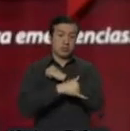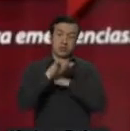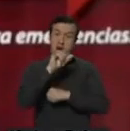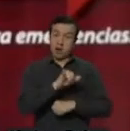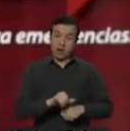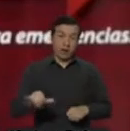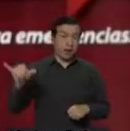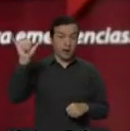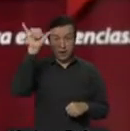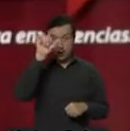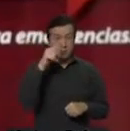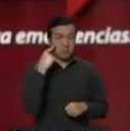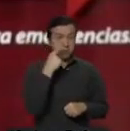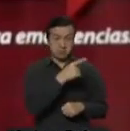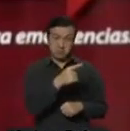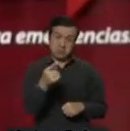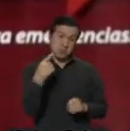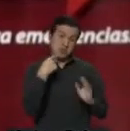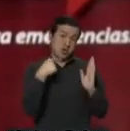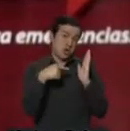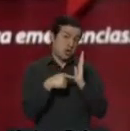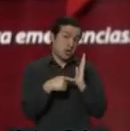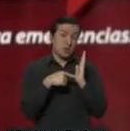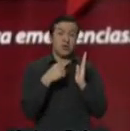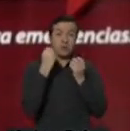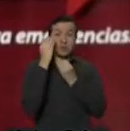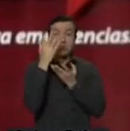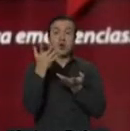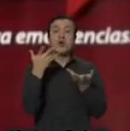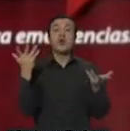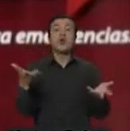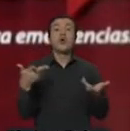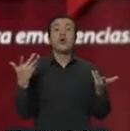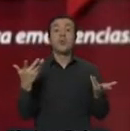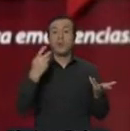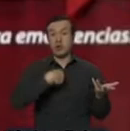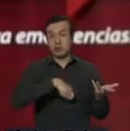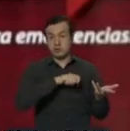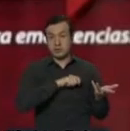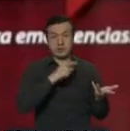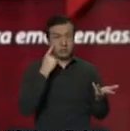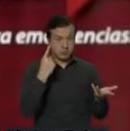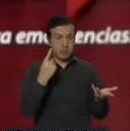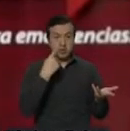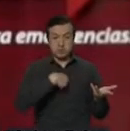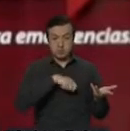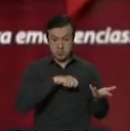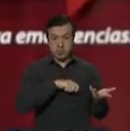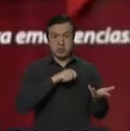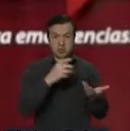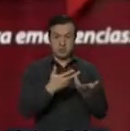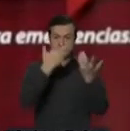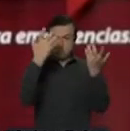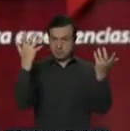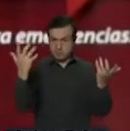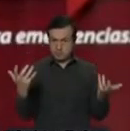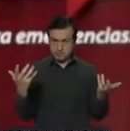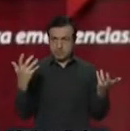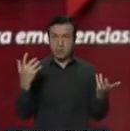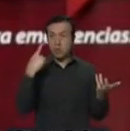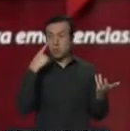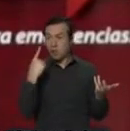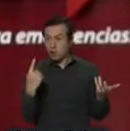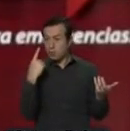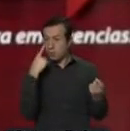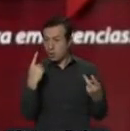Si ustedes quisieran fijarse, por ejemplo, en el reporte de cómo lo está haciendo España, España también está diferenciando el tipo de